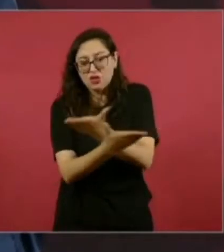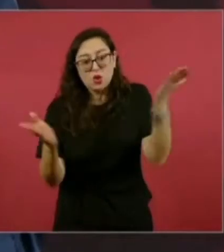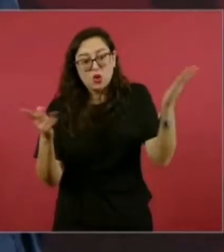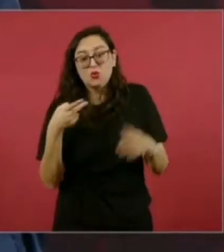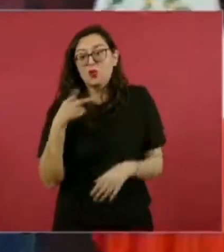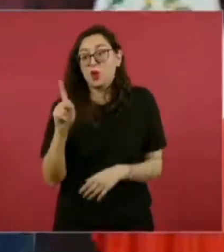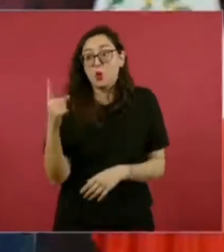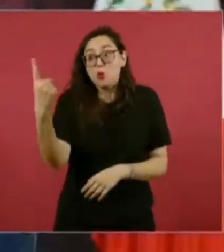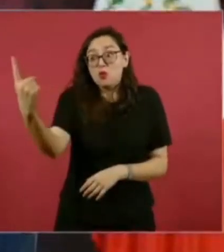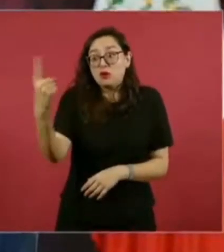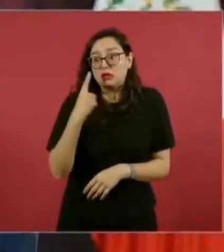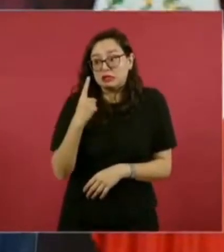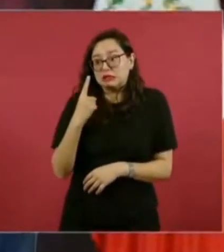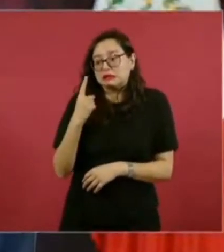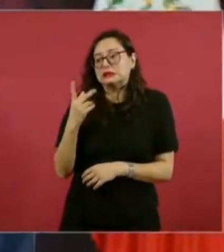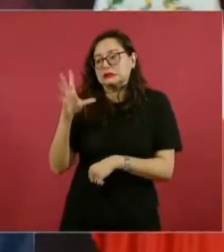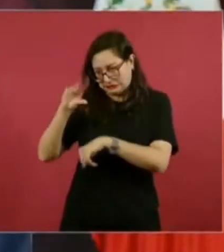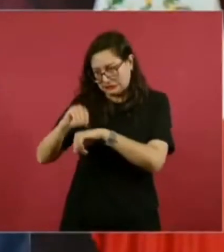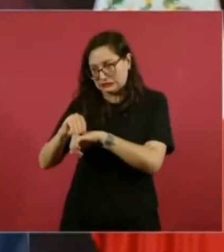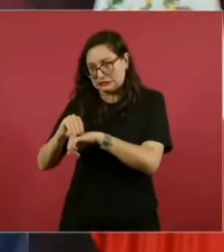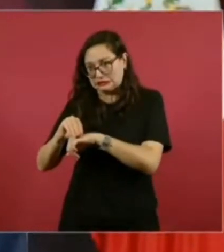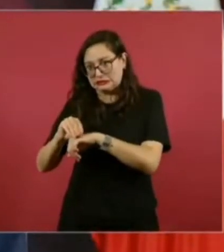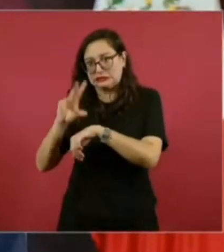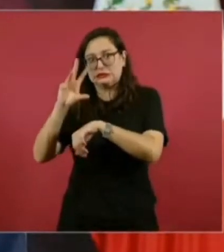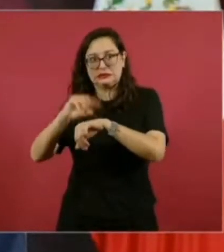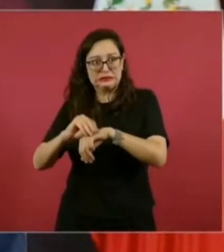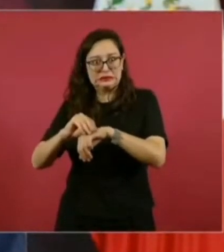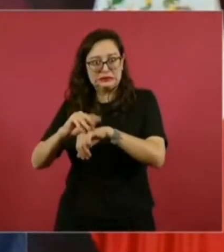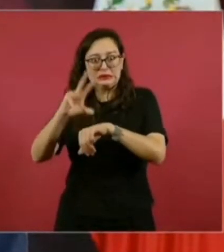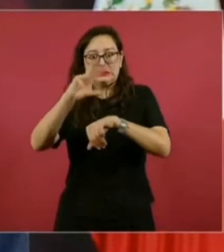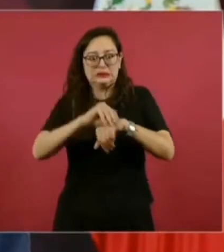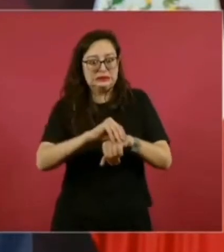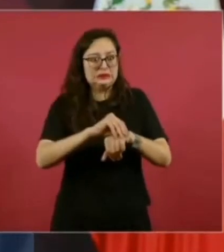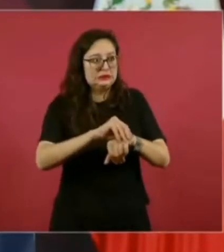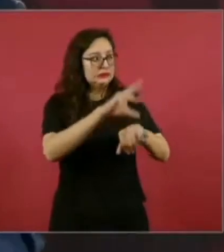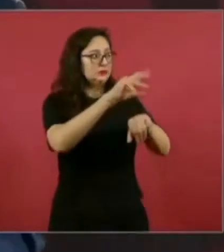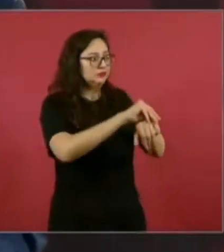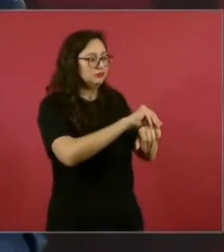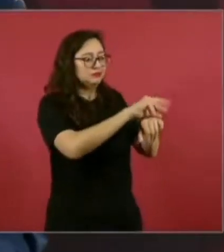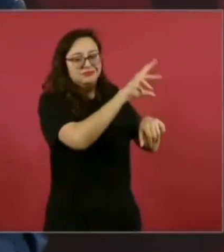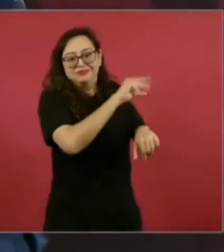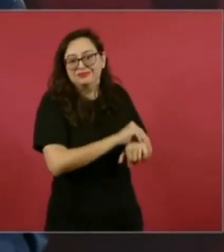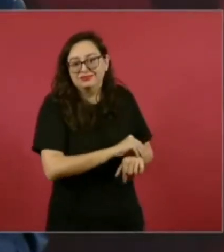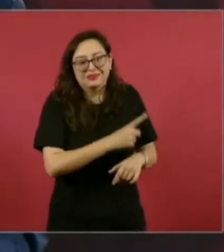unos, le tengo que abrir la puerta a otros, imagínense,